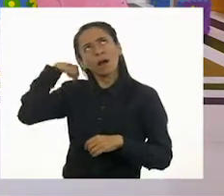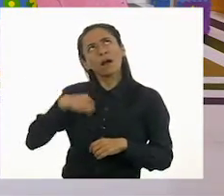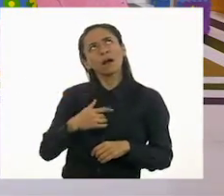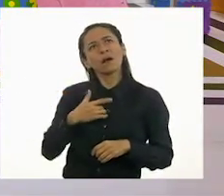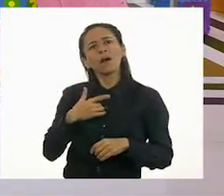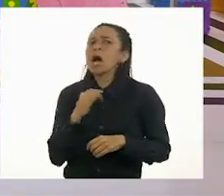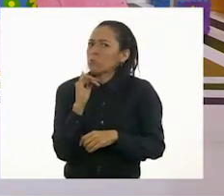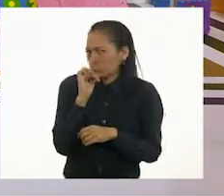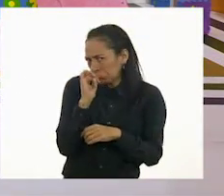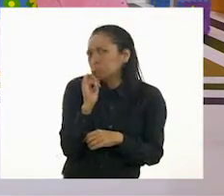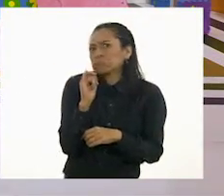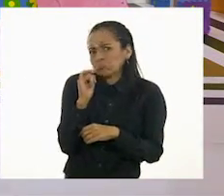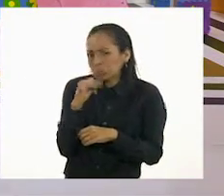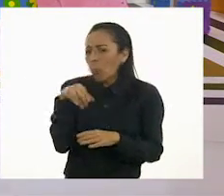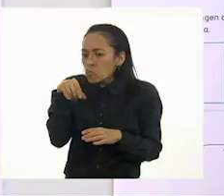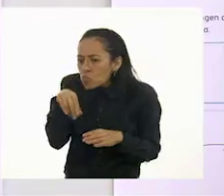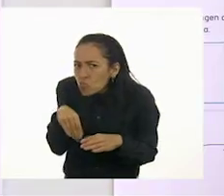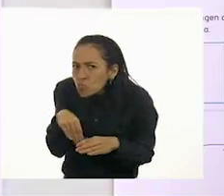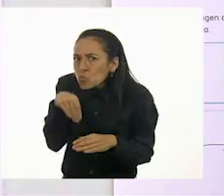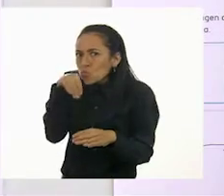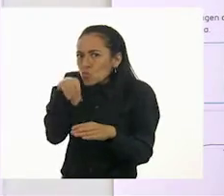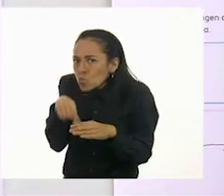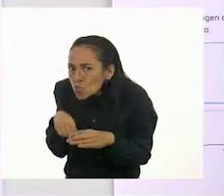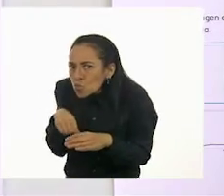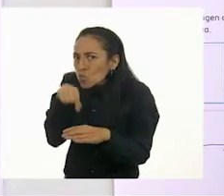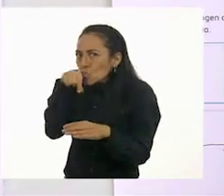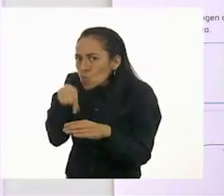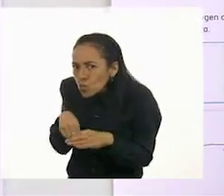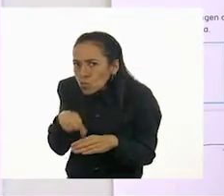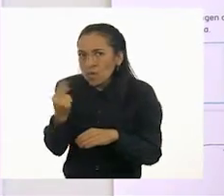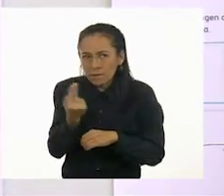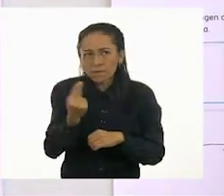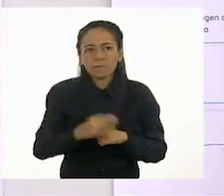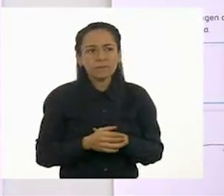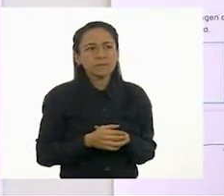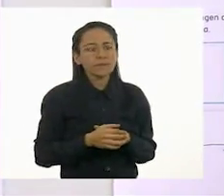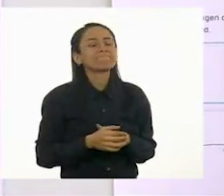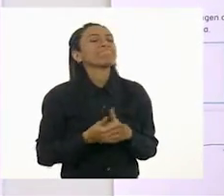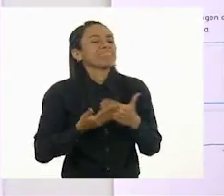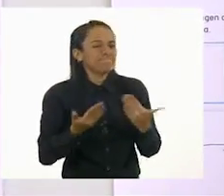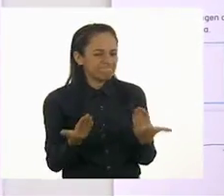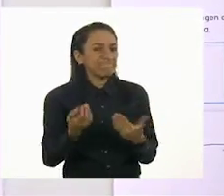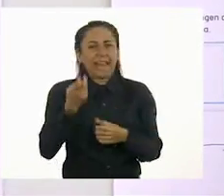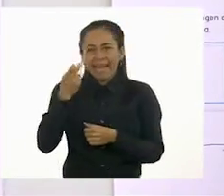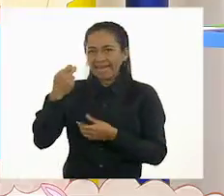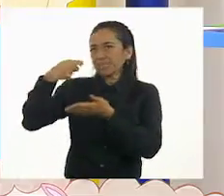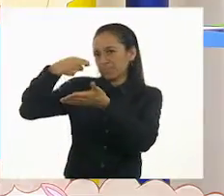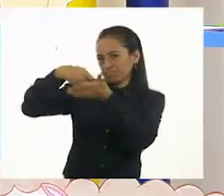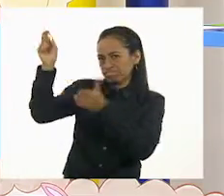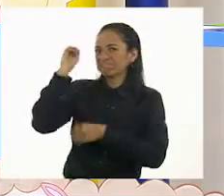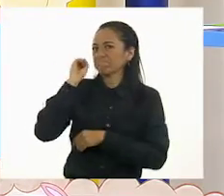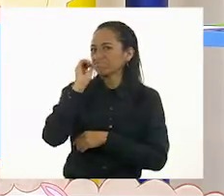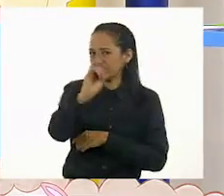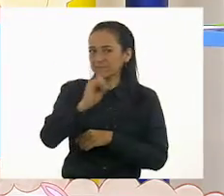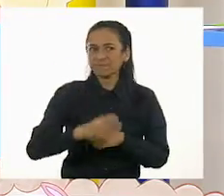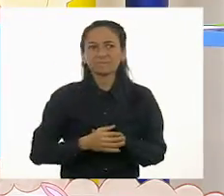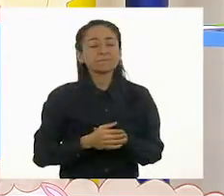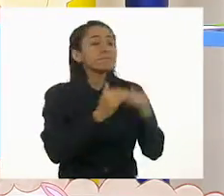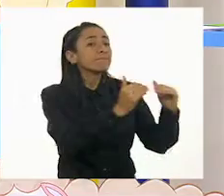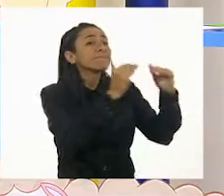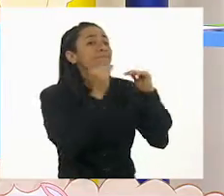necesitan beber agua. Entonces, ¿proveer agua a las gallinas? Sí. Muy bien. ¿Qué dice Ló?